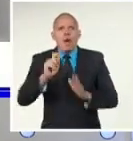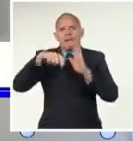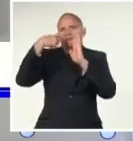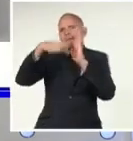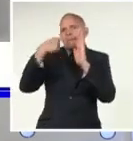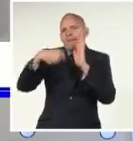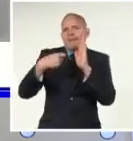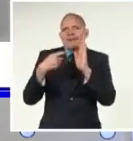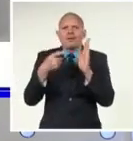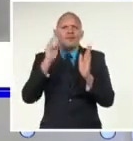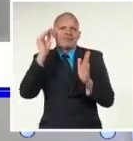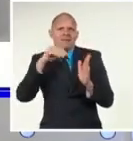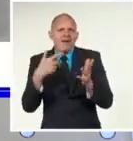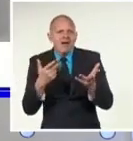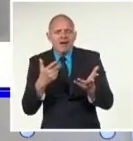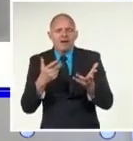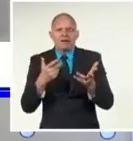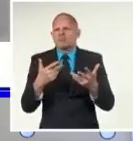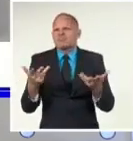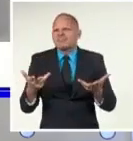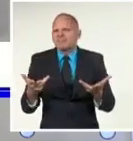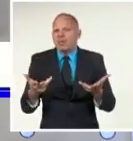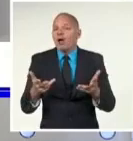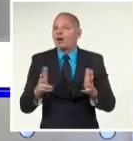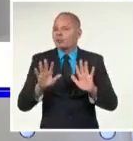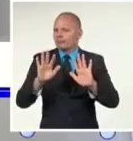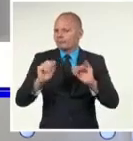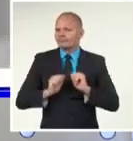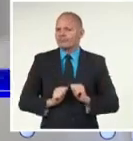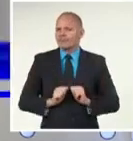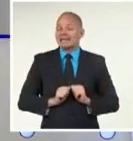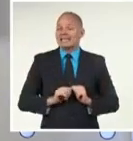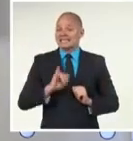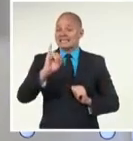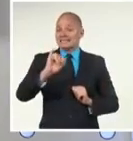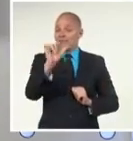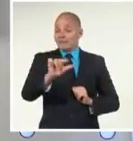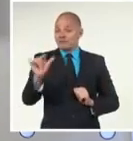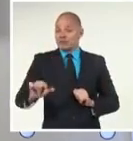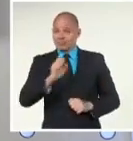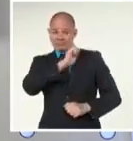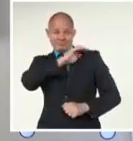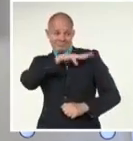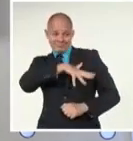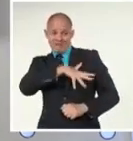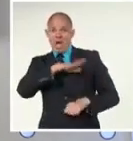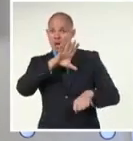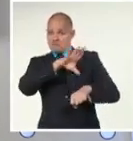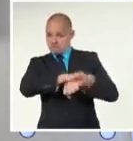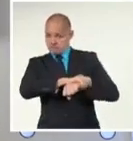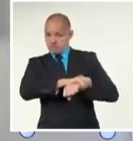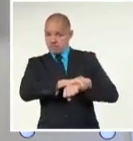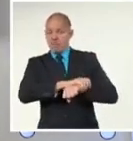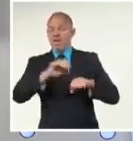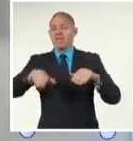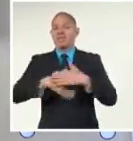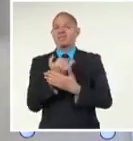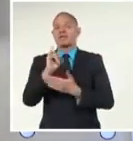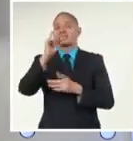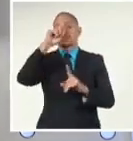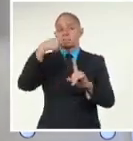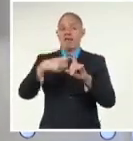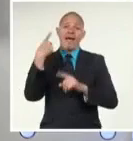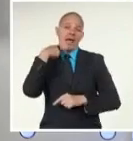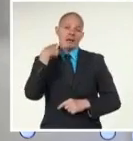suceso real. Seis palestinos que estaban recluidos en la prisión israelí de Gilboa se fugaron en la madrugada del 6 de septiembre de